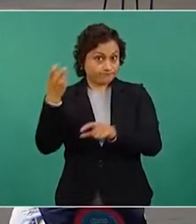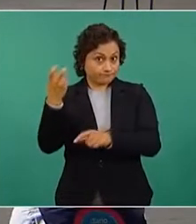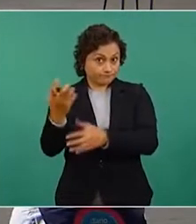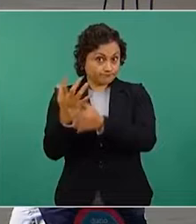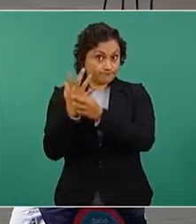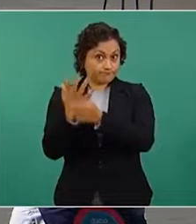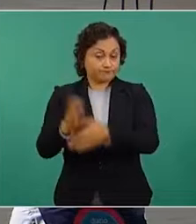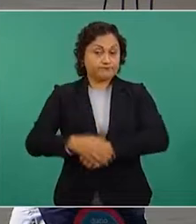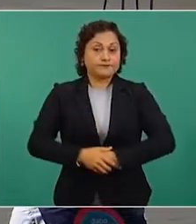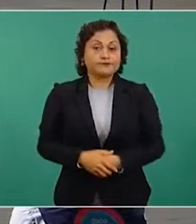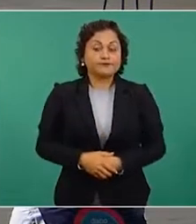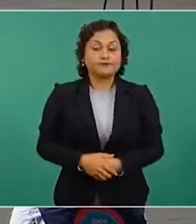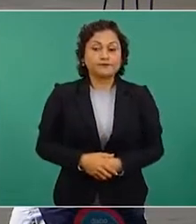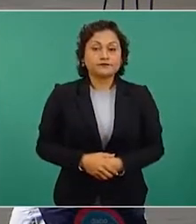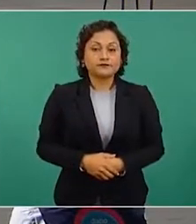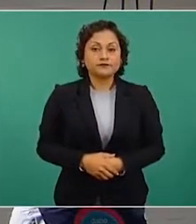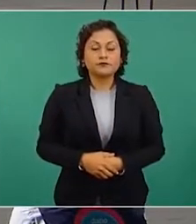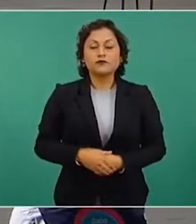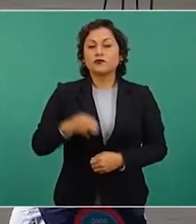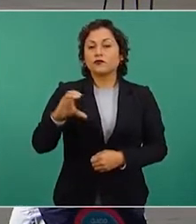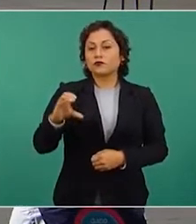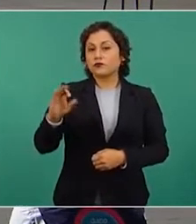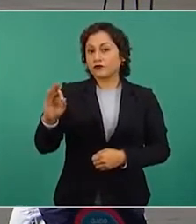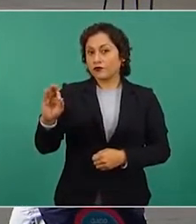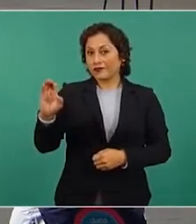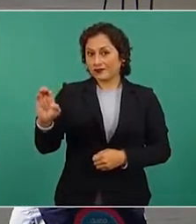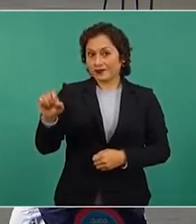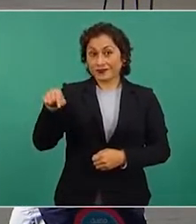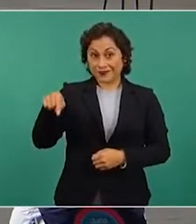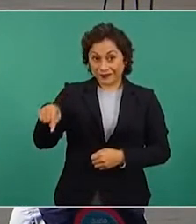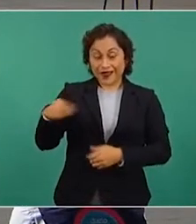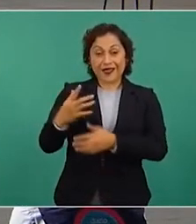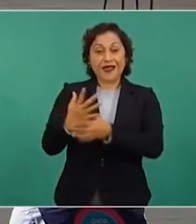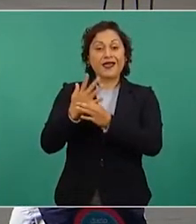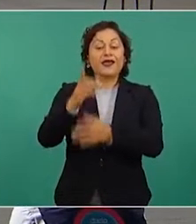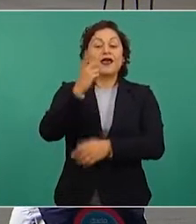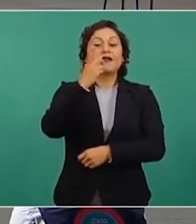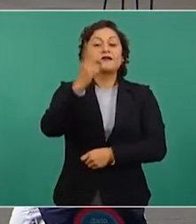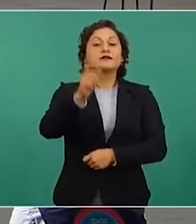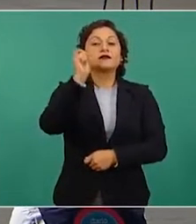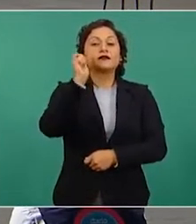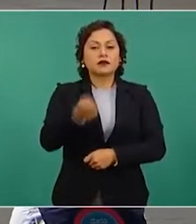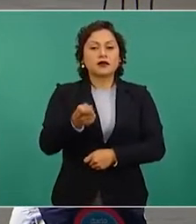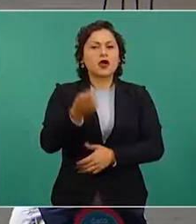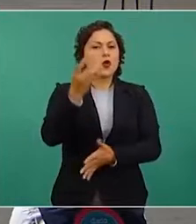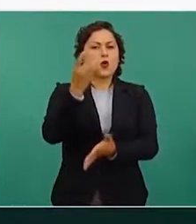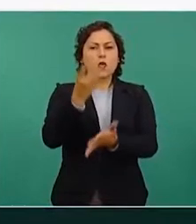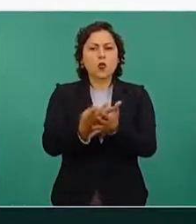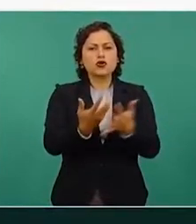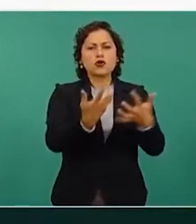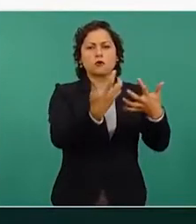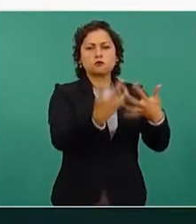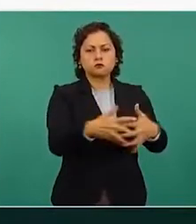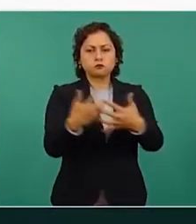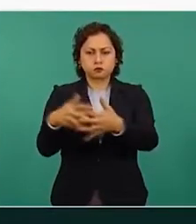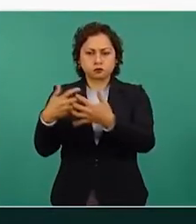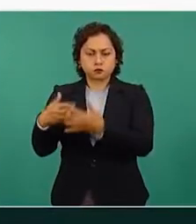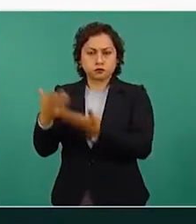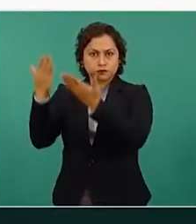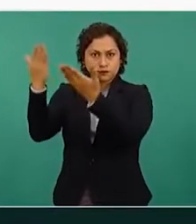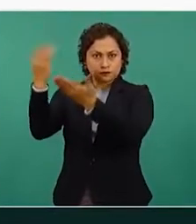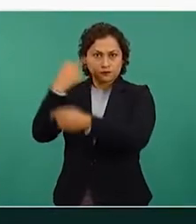La Comisión Federal de Electricidad aclaró que sólo cuenta con tres plantas de carbón para producir electricidad